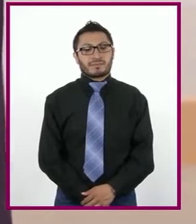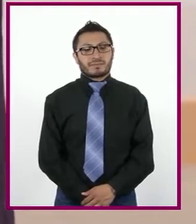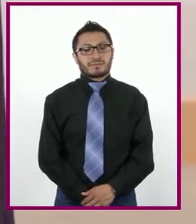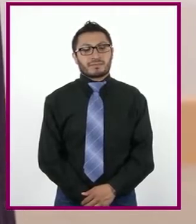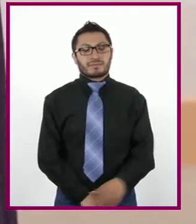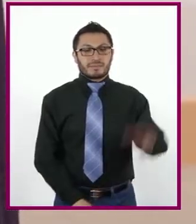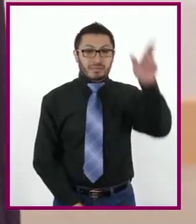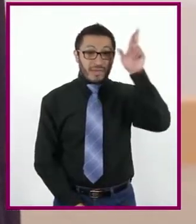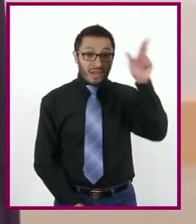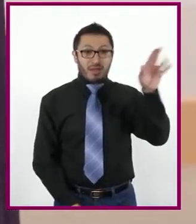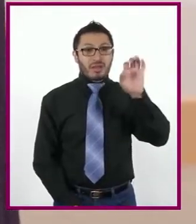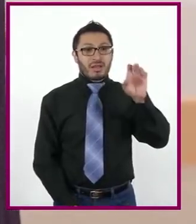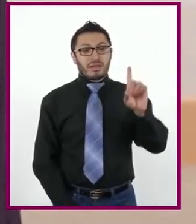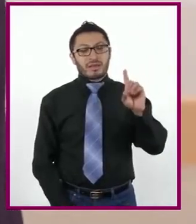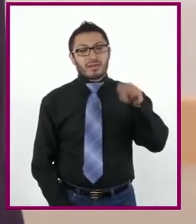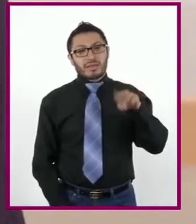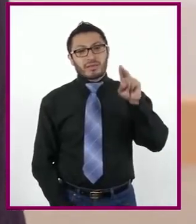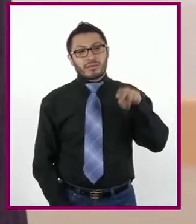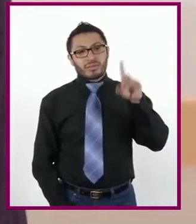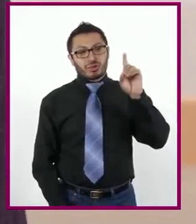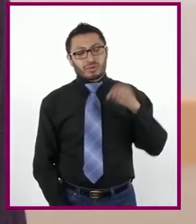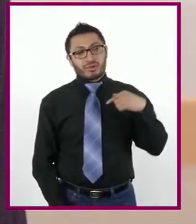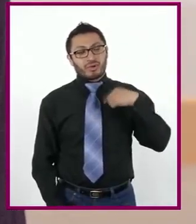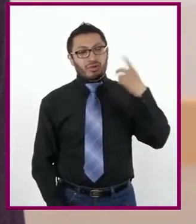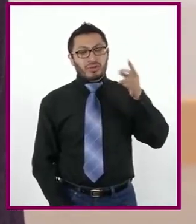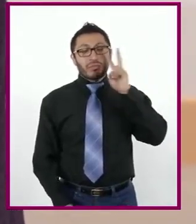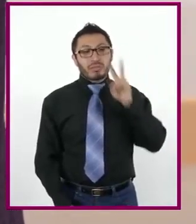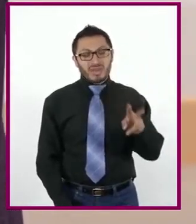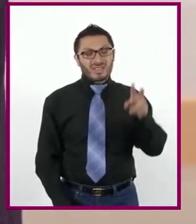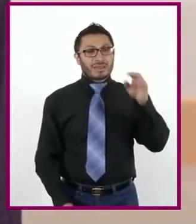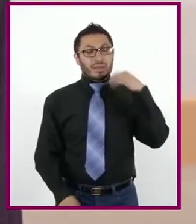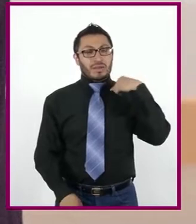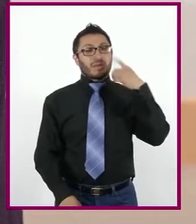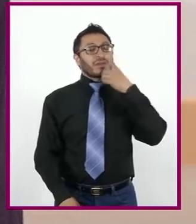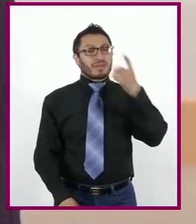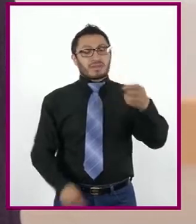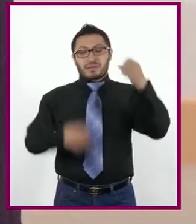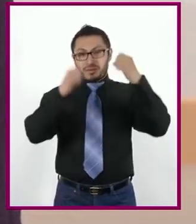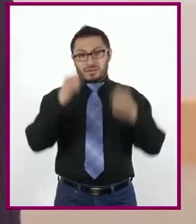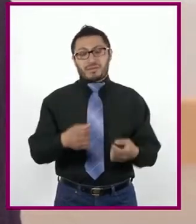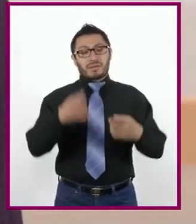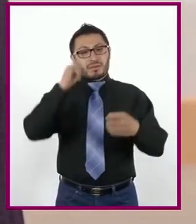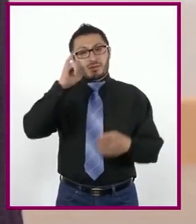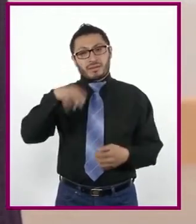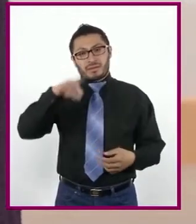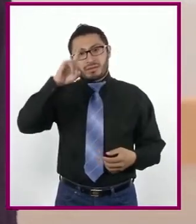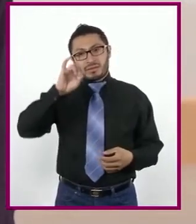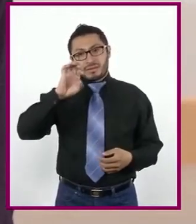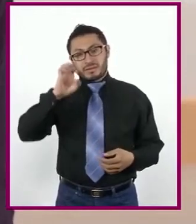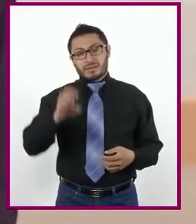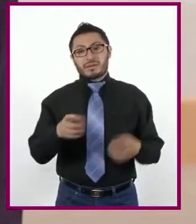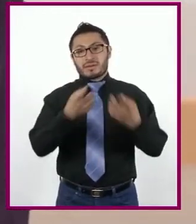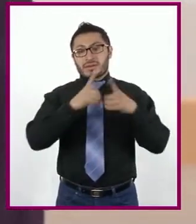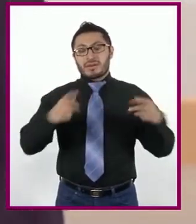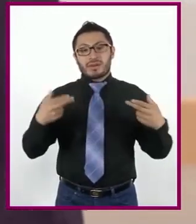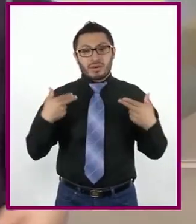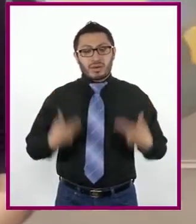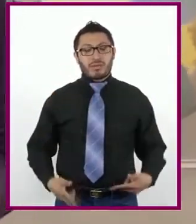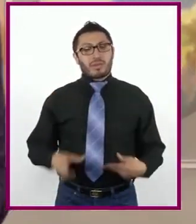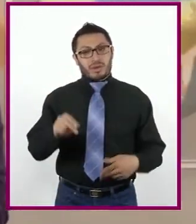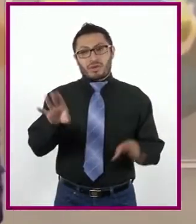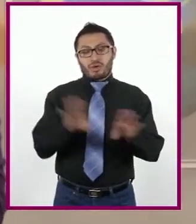Hola Edmundo, te he estado siguiendo. Y te aseguro que el Índice de Desarrollo Humano no se trata de ninguna estadística deportiva.